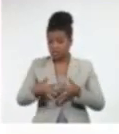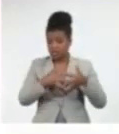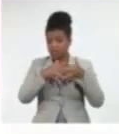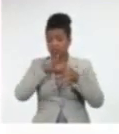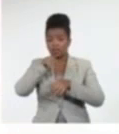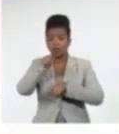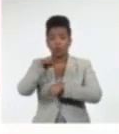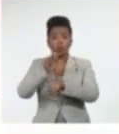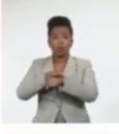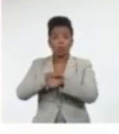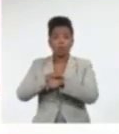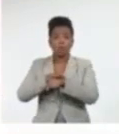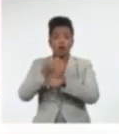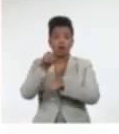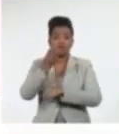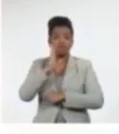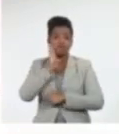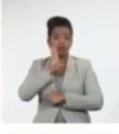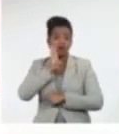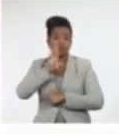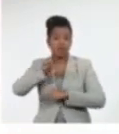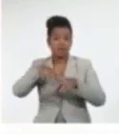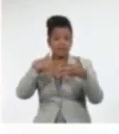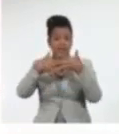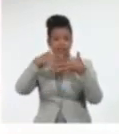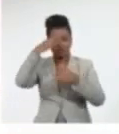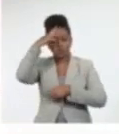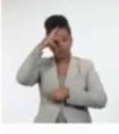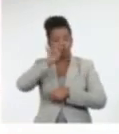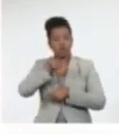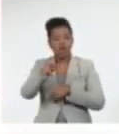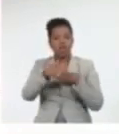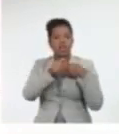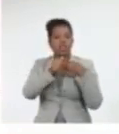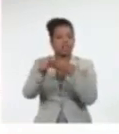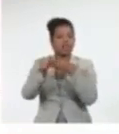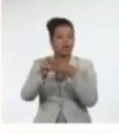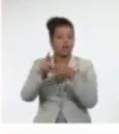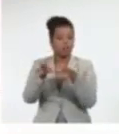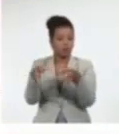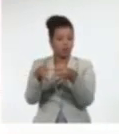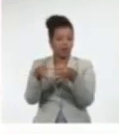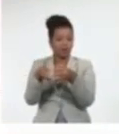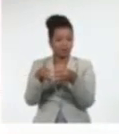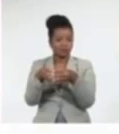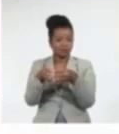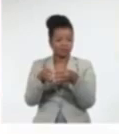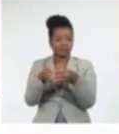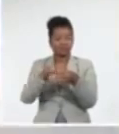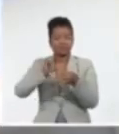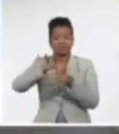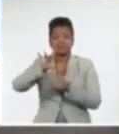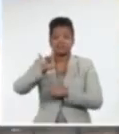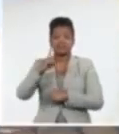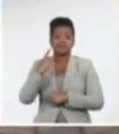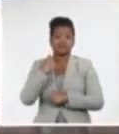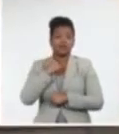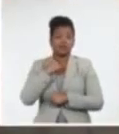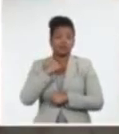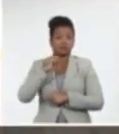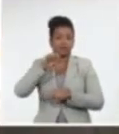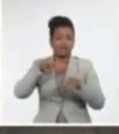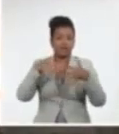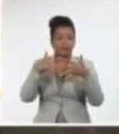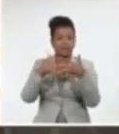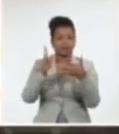fraude a las empresas del magnate convertido en líder del partido republicano. Durante 15 años, su empresa evadió